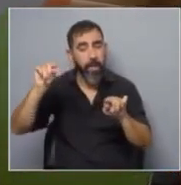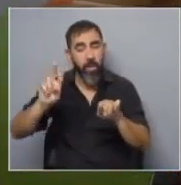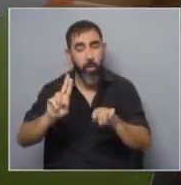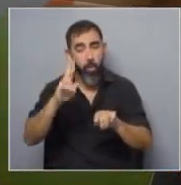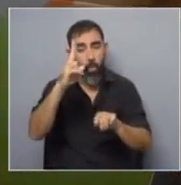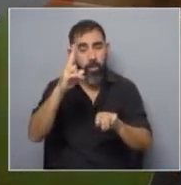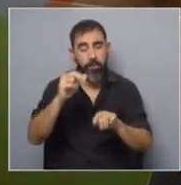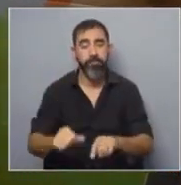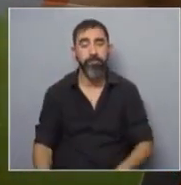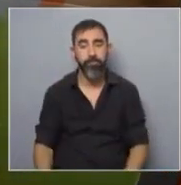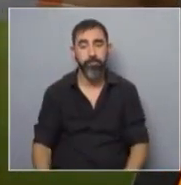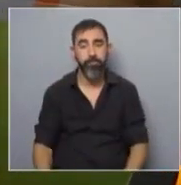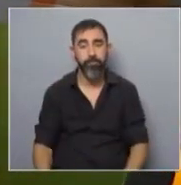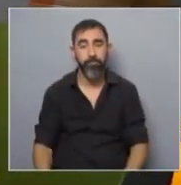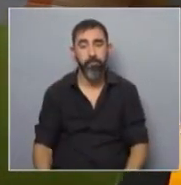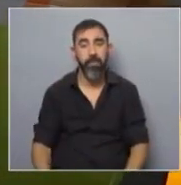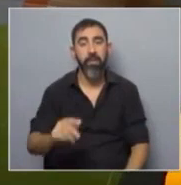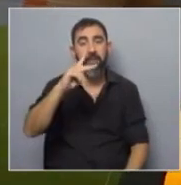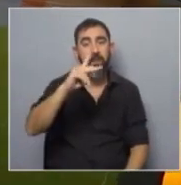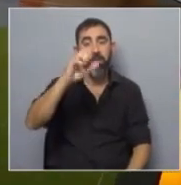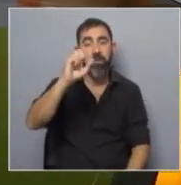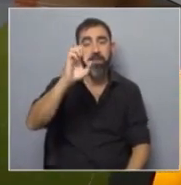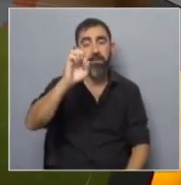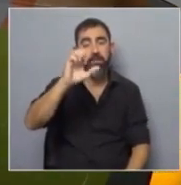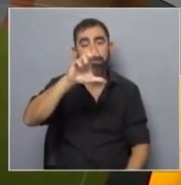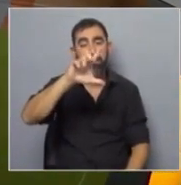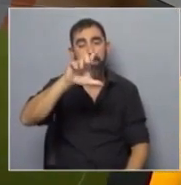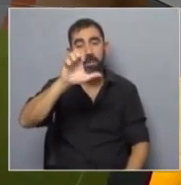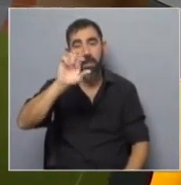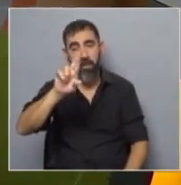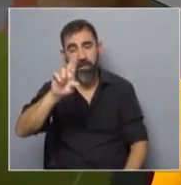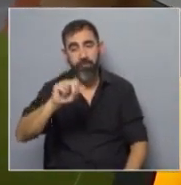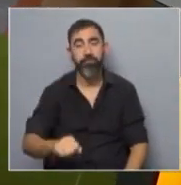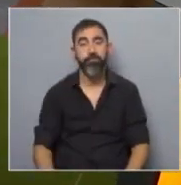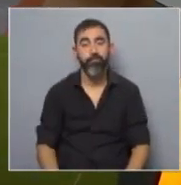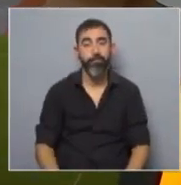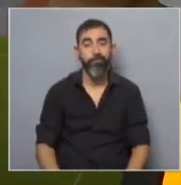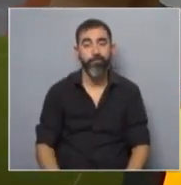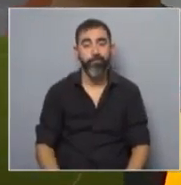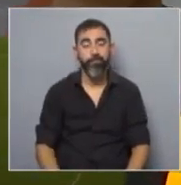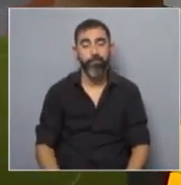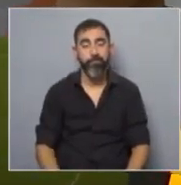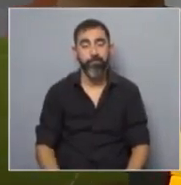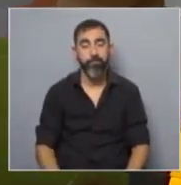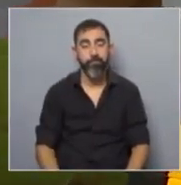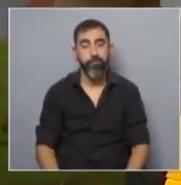nosotros para hacer las mediciones acá. Es la escala de Kessler. La escala de malestar psicológico de Kessler, la K10. Y bueno,